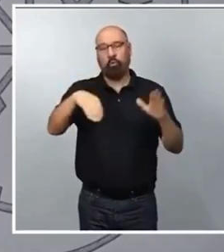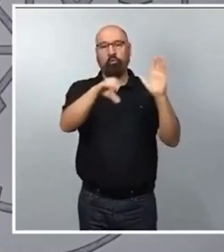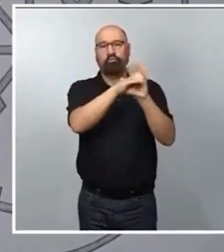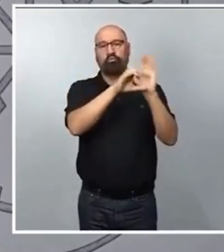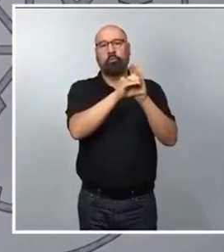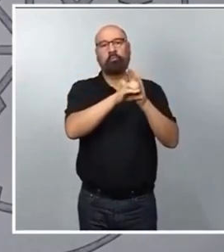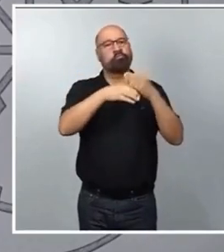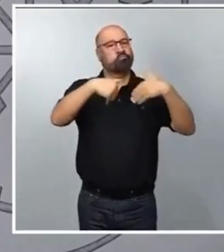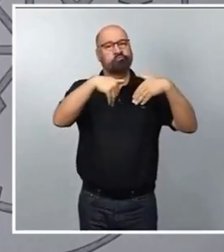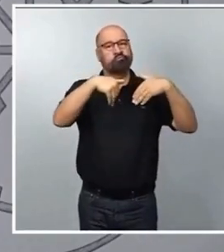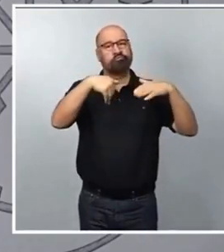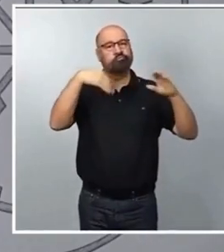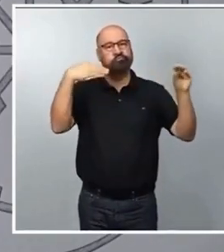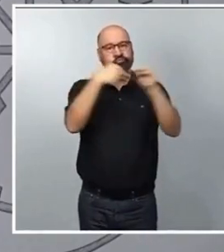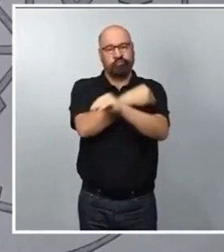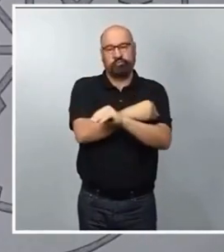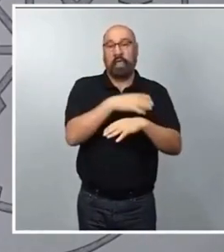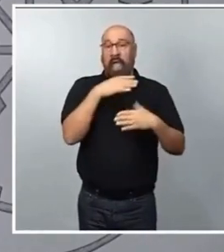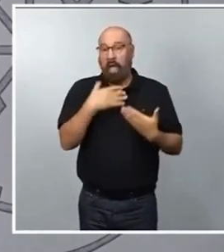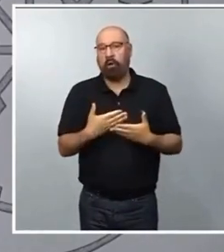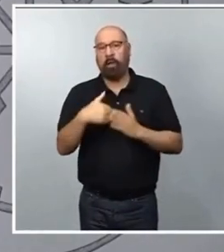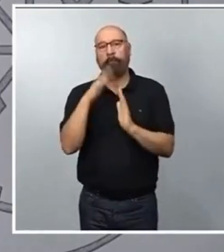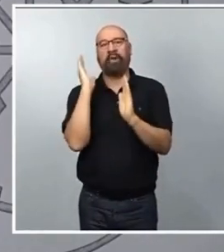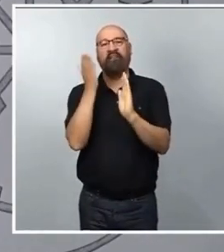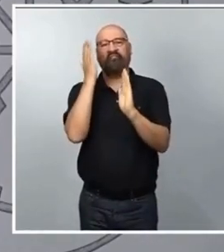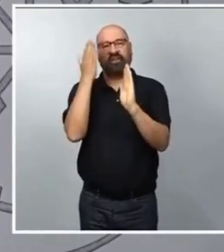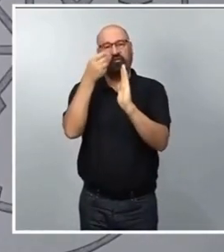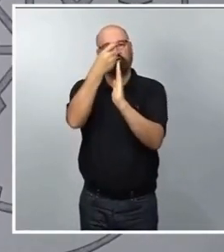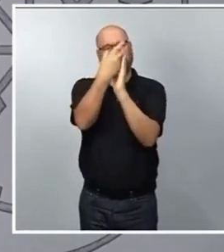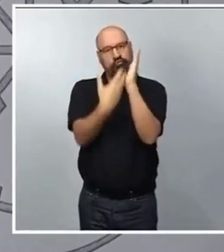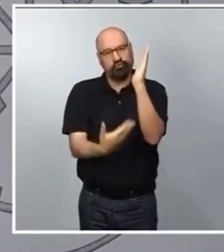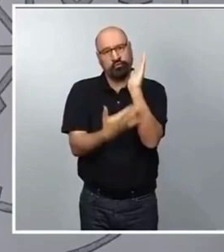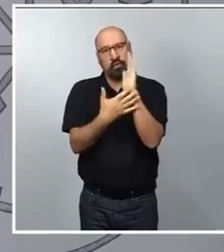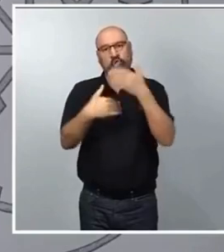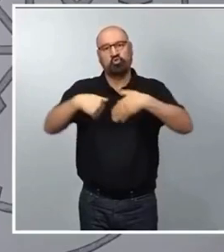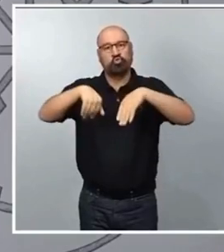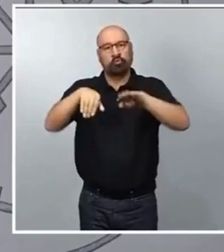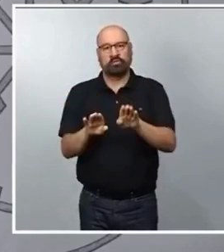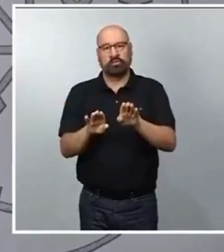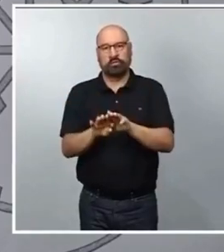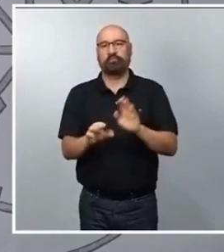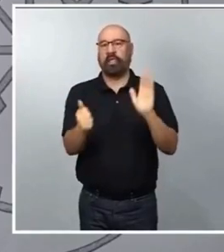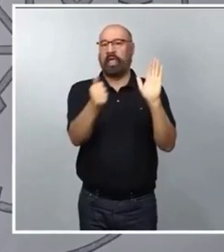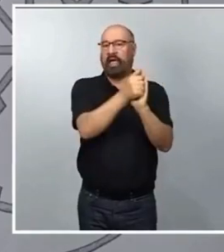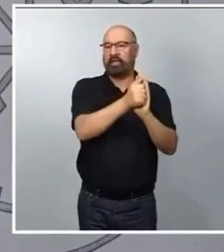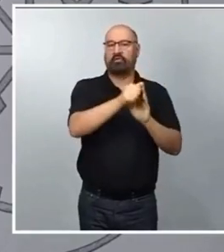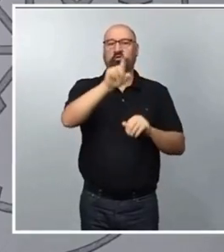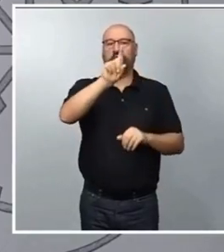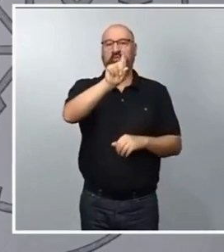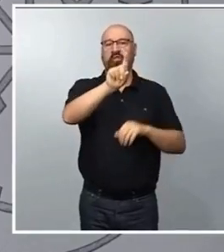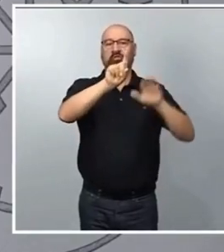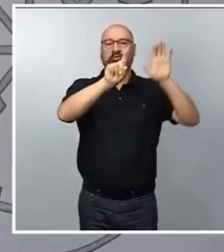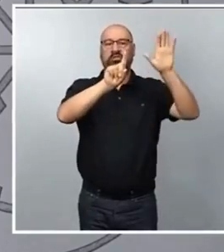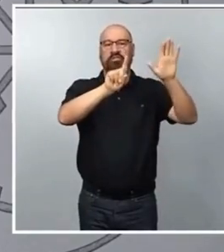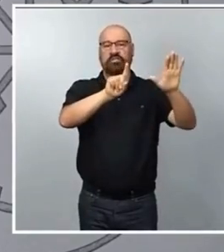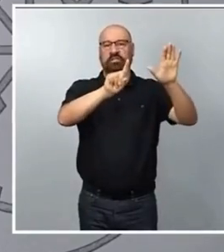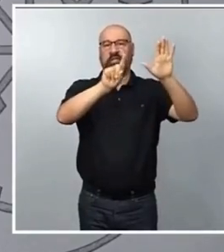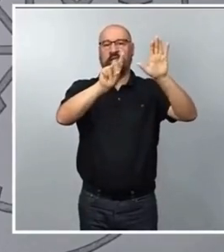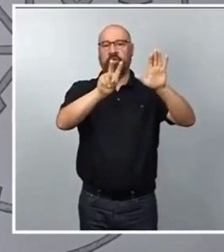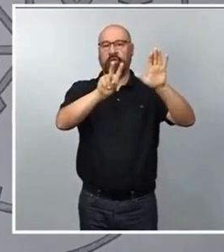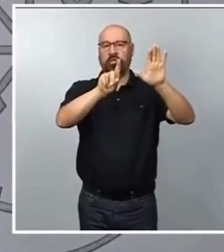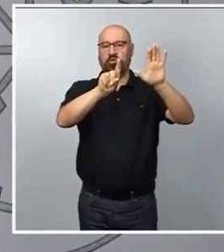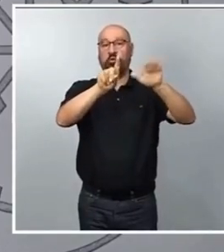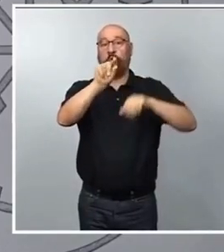suspensivos en aquellos preceptos que estamos impugnando conforme al artículo 161.2 de la Constitución.